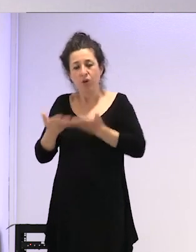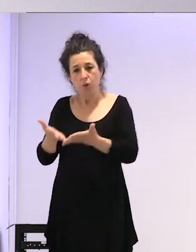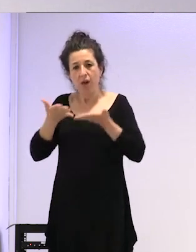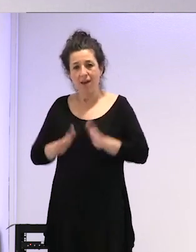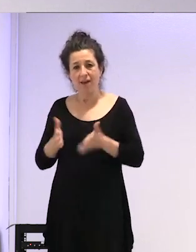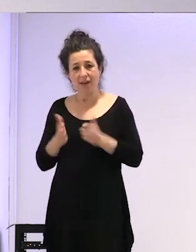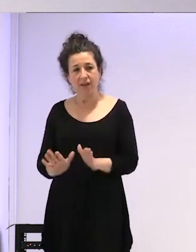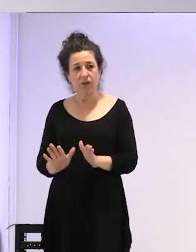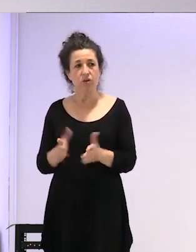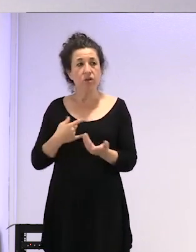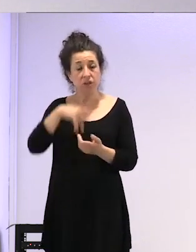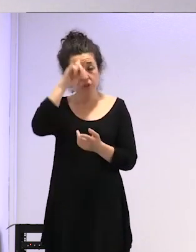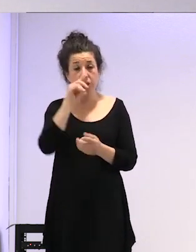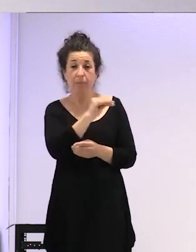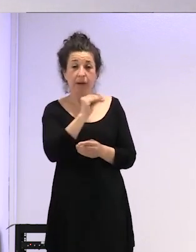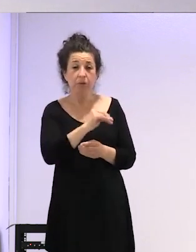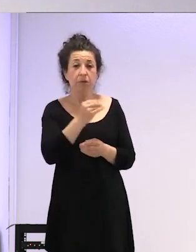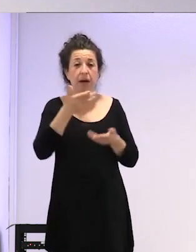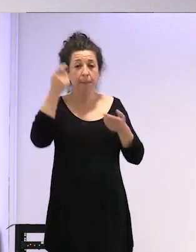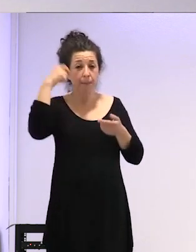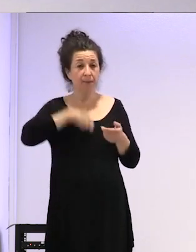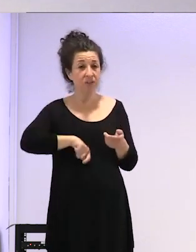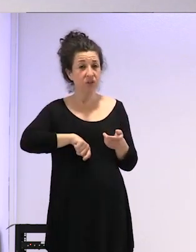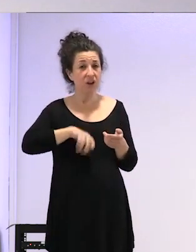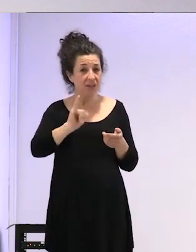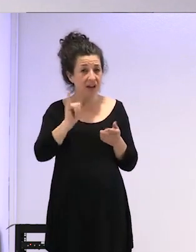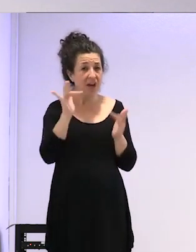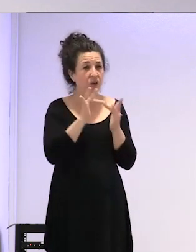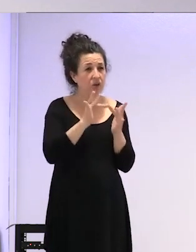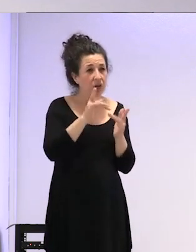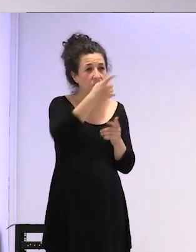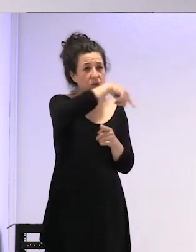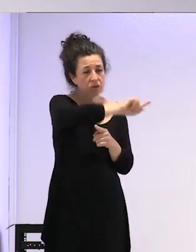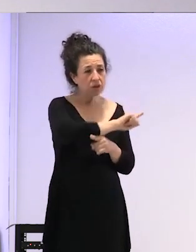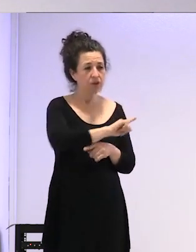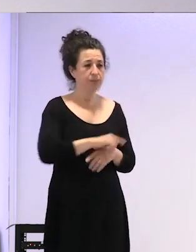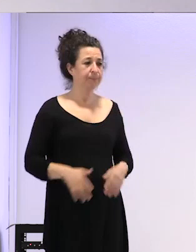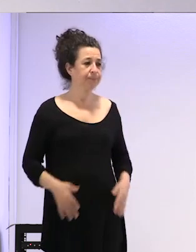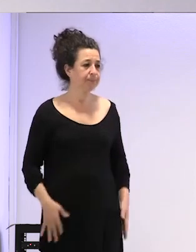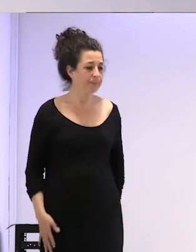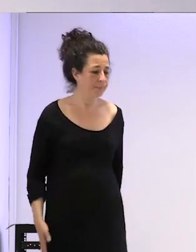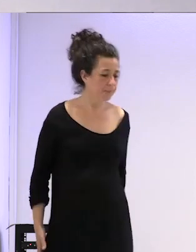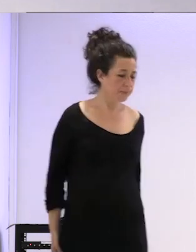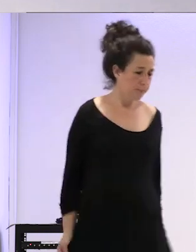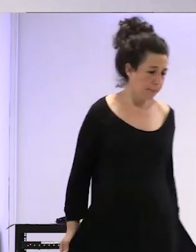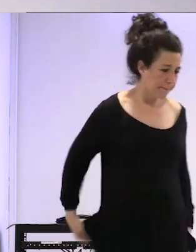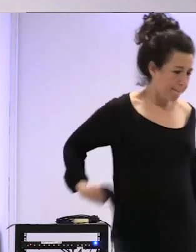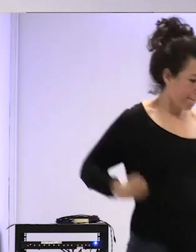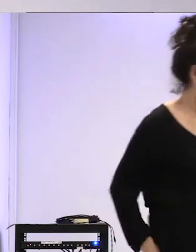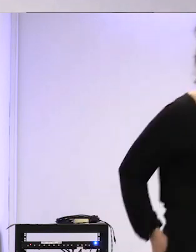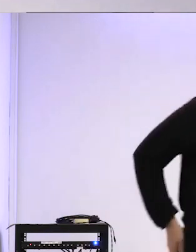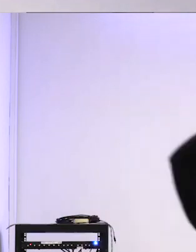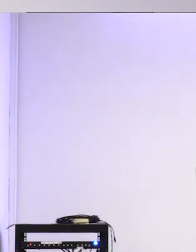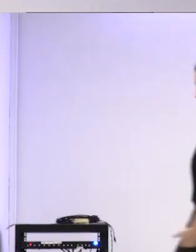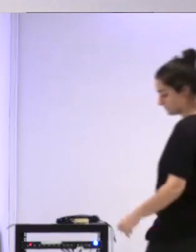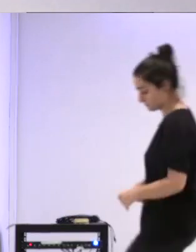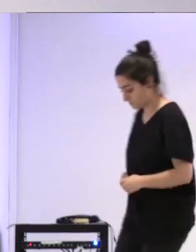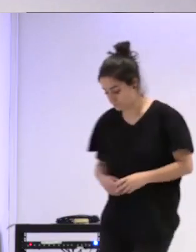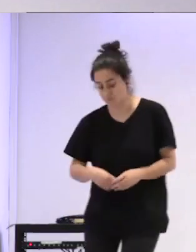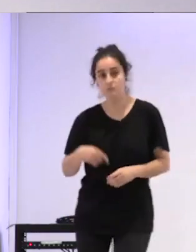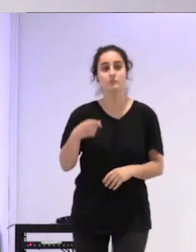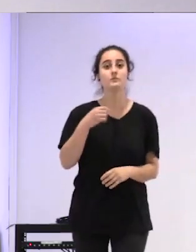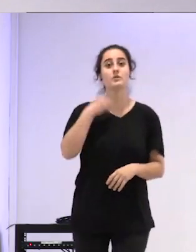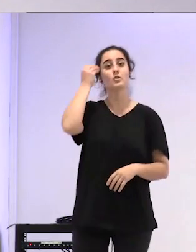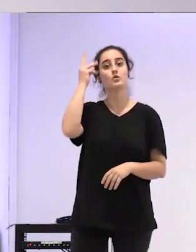profesionales que se haya puesto yo sinceramente pienso que en hospitales de tercer nivel es imposible encontrar un